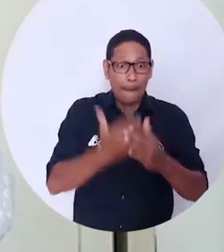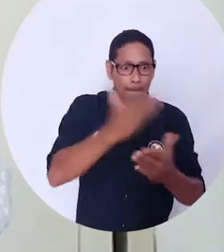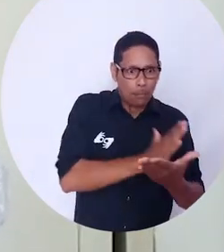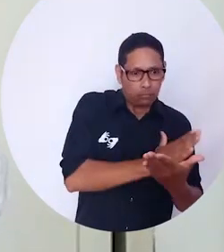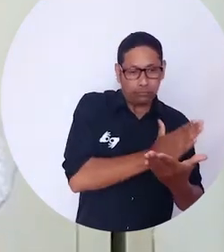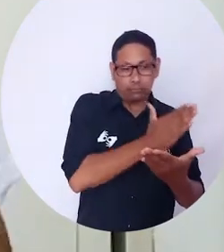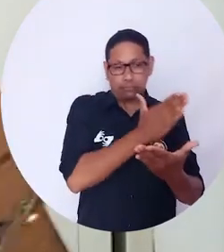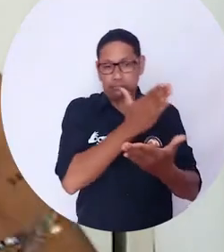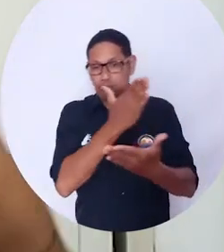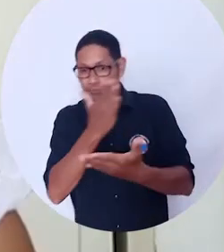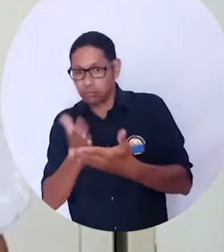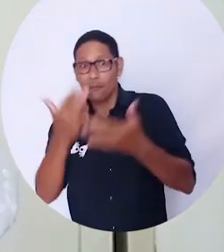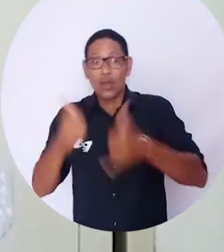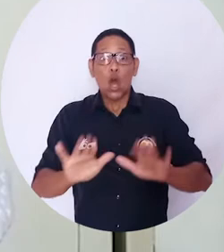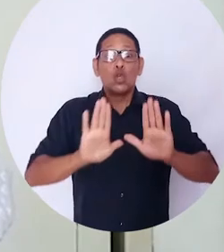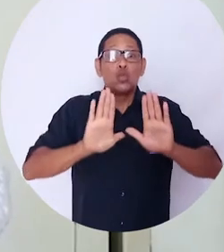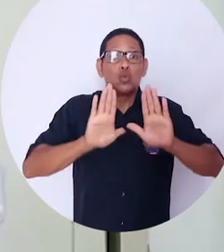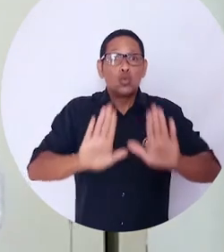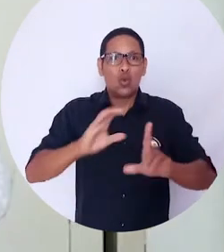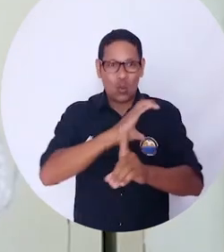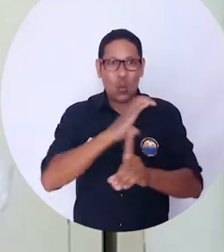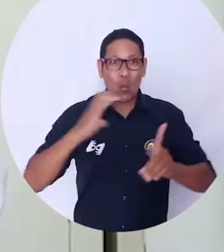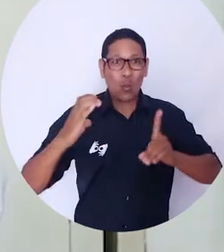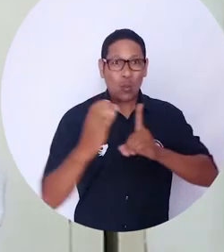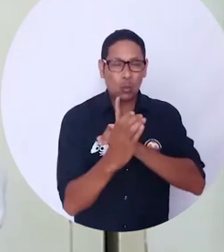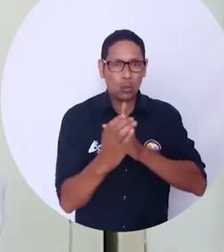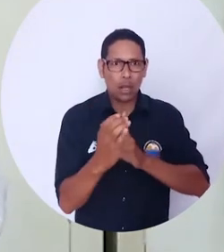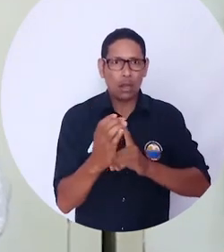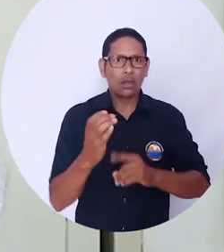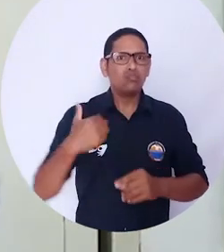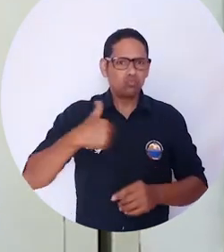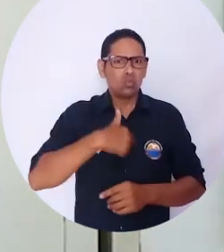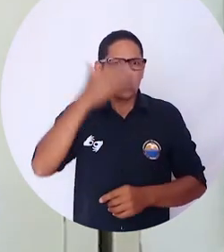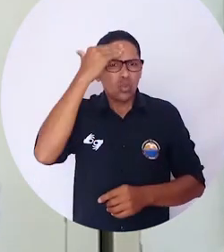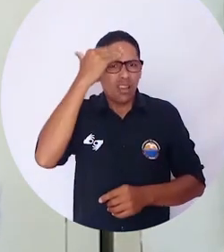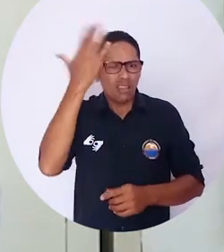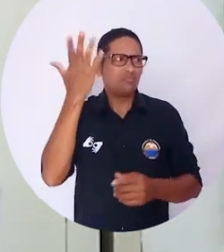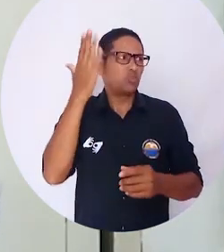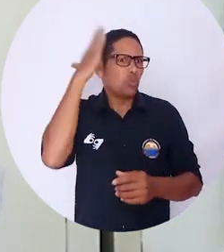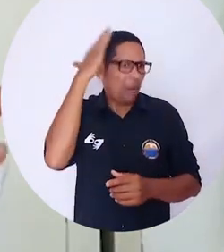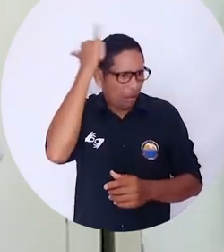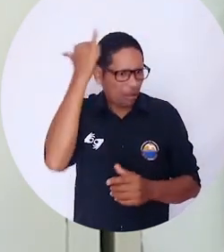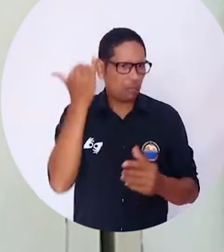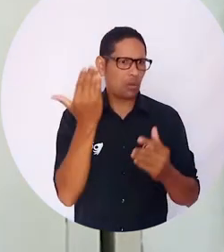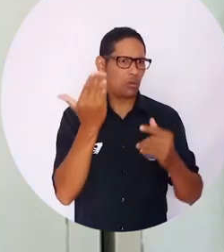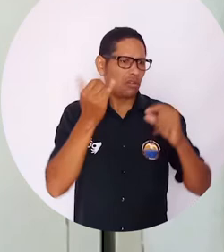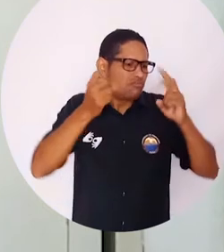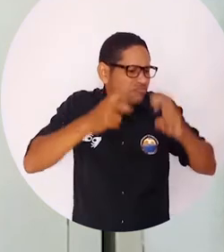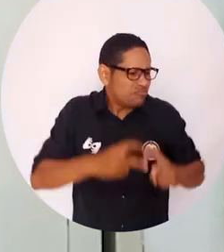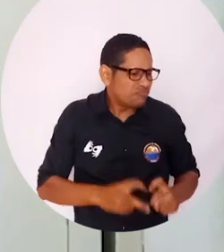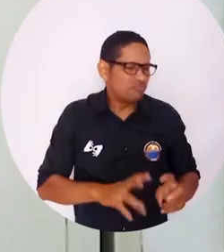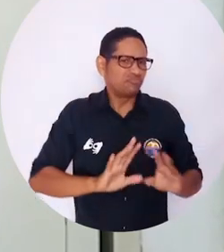porque nosotros la conocemos ya por estudios académicos, investigaciones académicas y dentro del